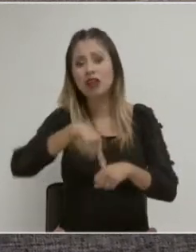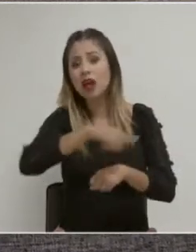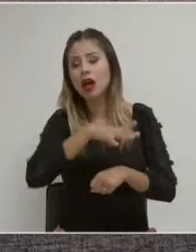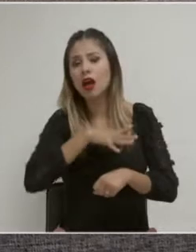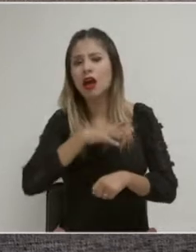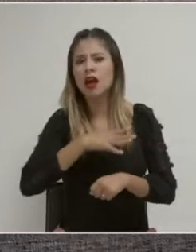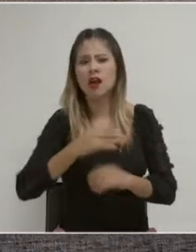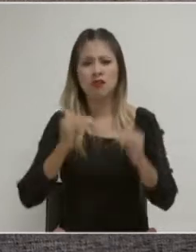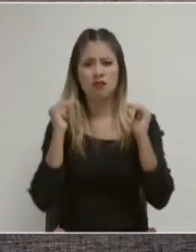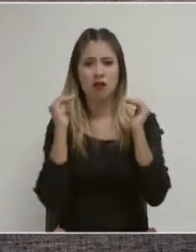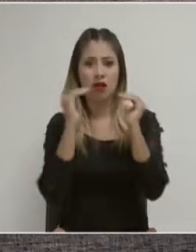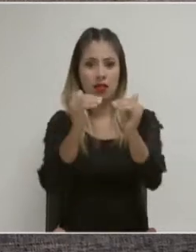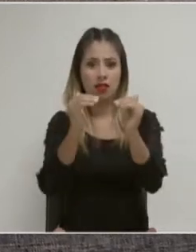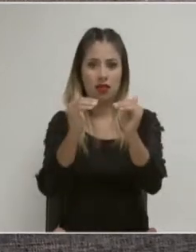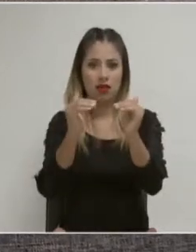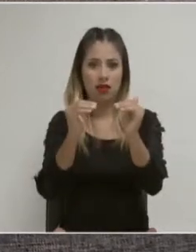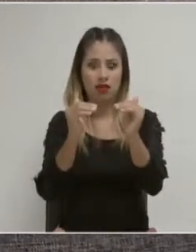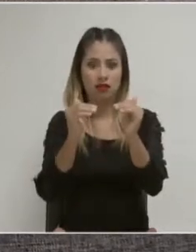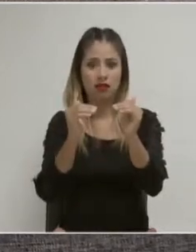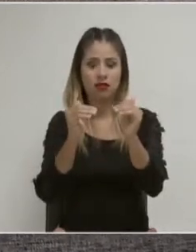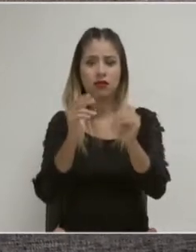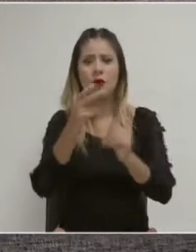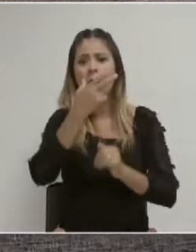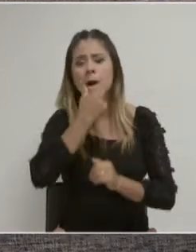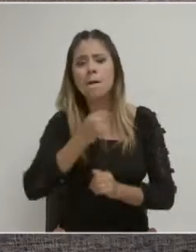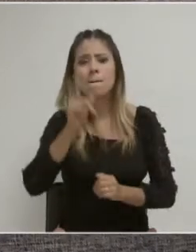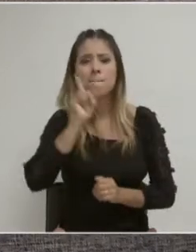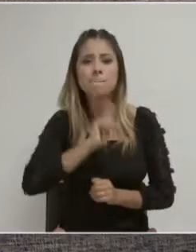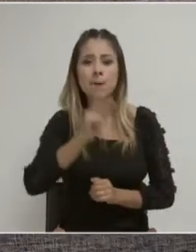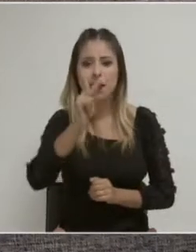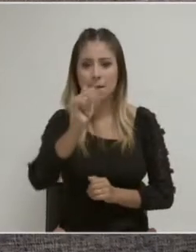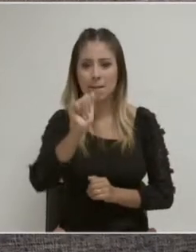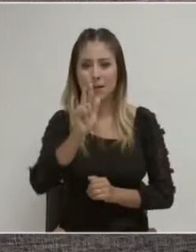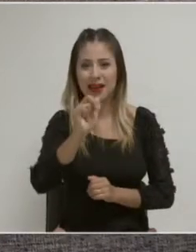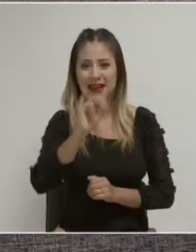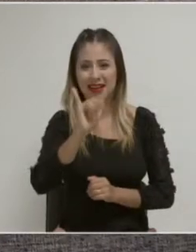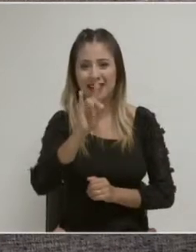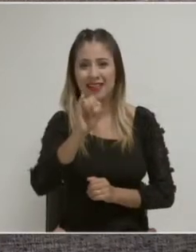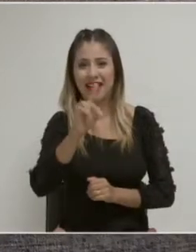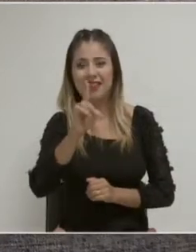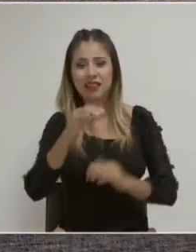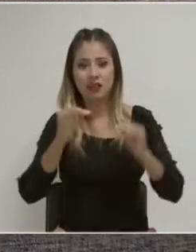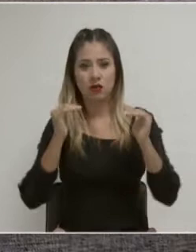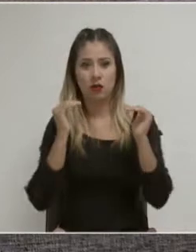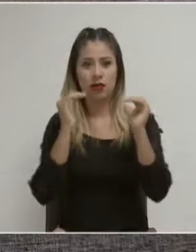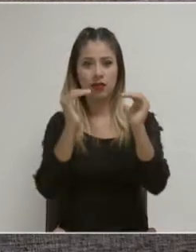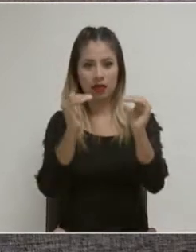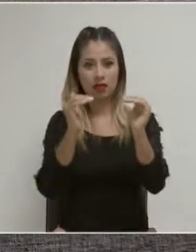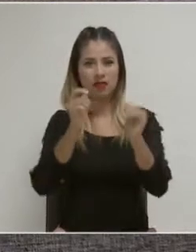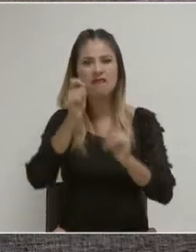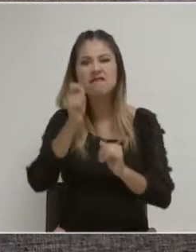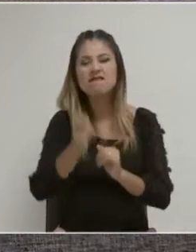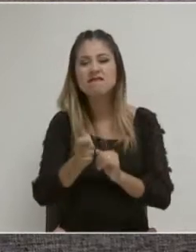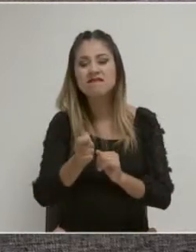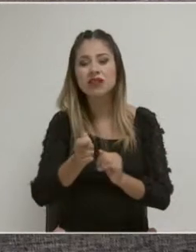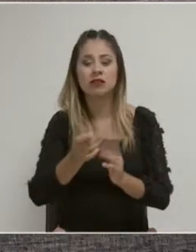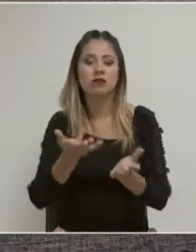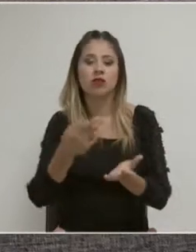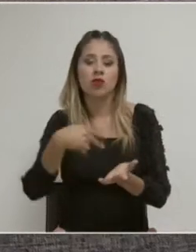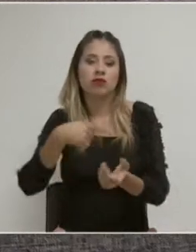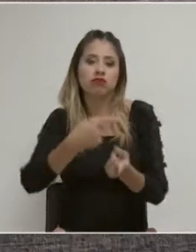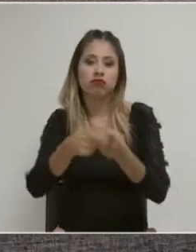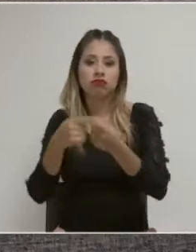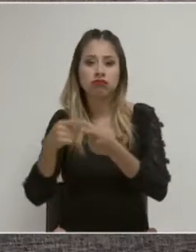paridad de género. ¿Qué es la paridad? La paridad es este derecho a que las candidaturas